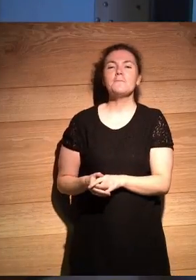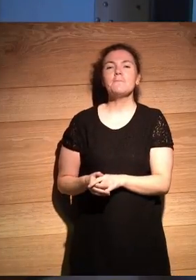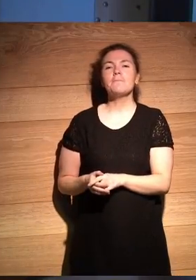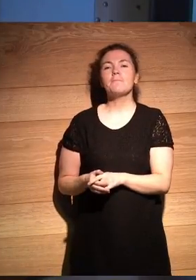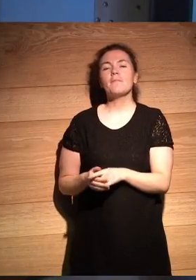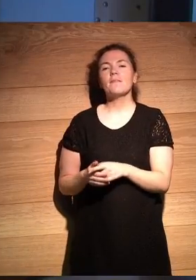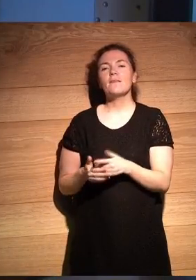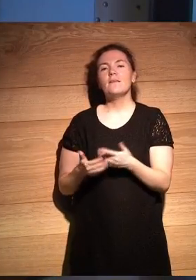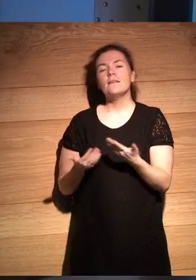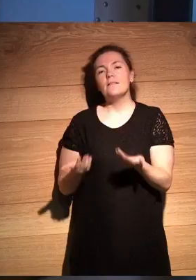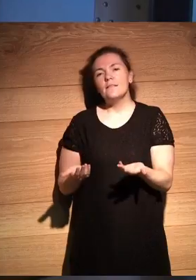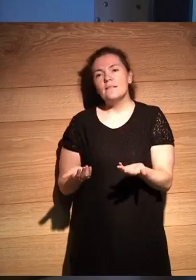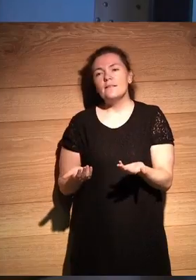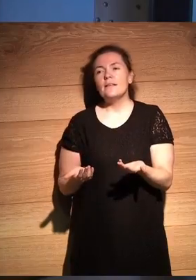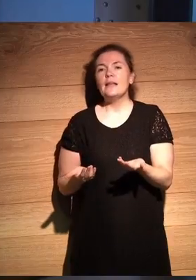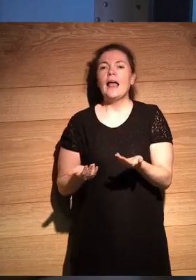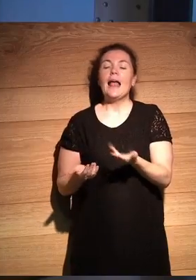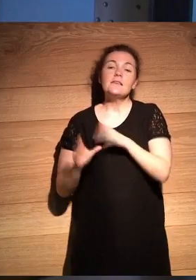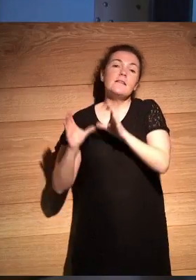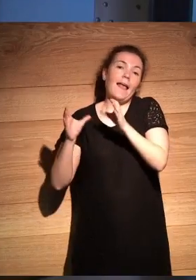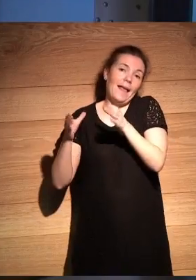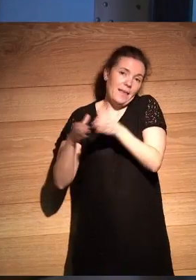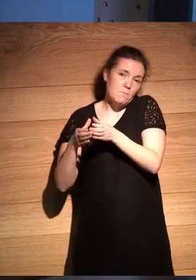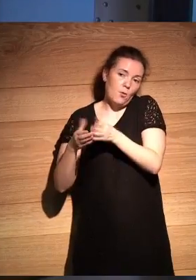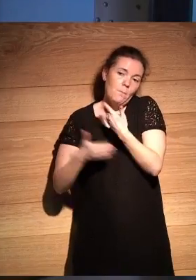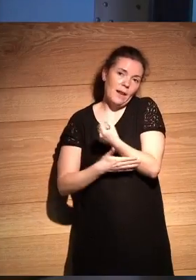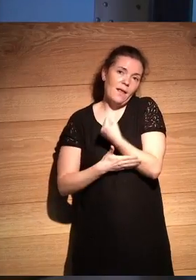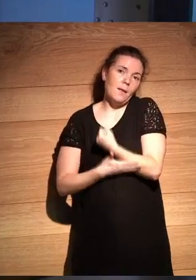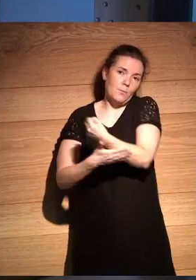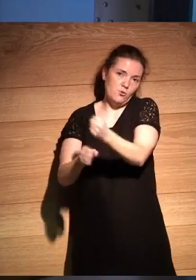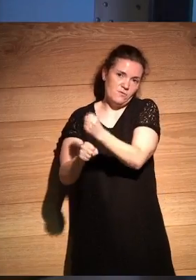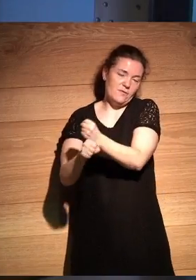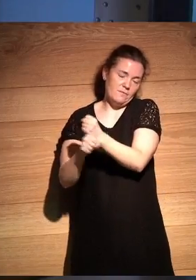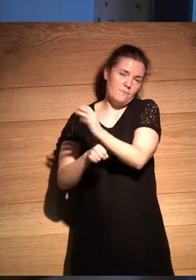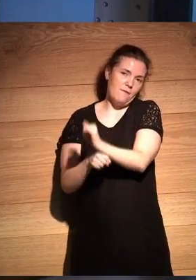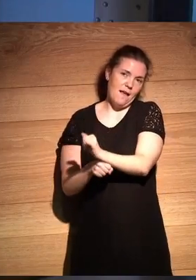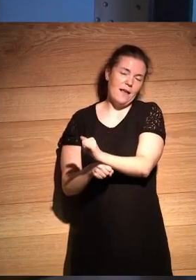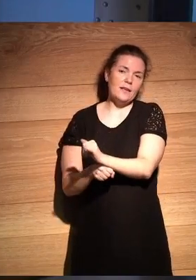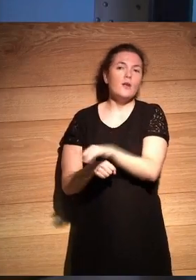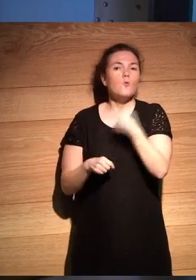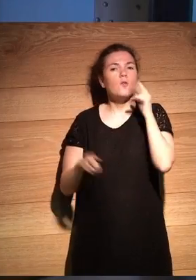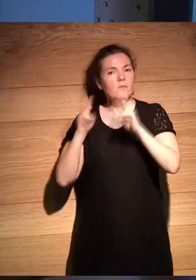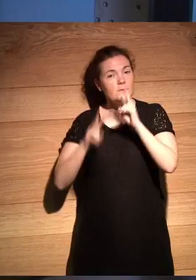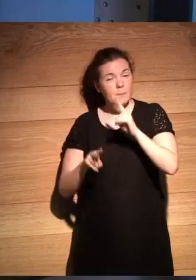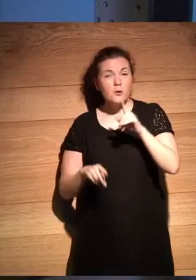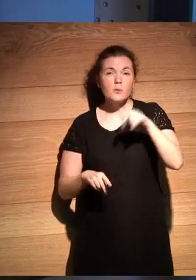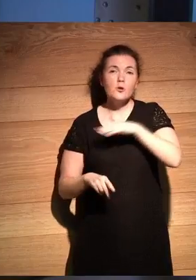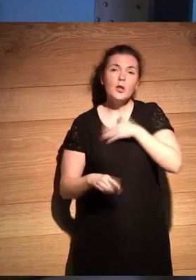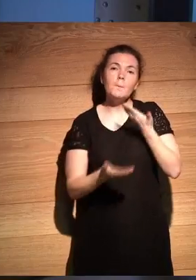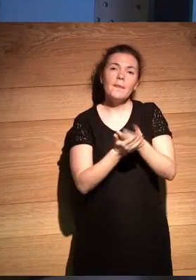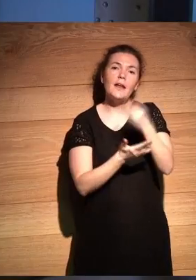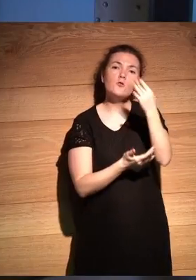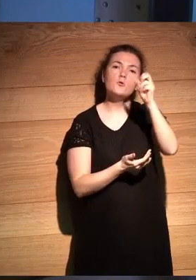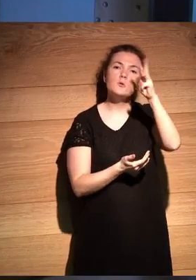como el backstage que hay detrás de todo el trabajo ahora lo vamos a ver pero yo antes le quería pedir a Josep